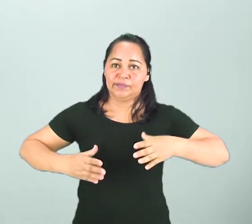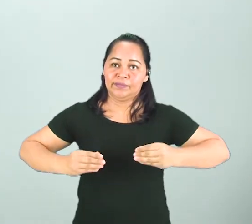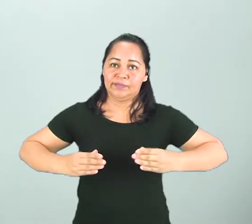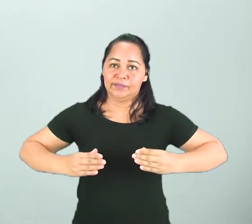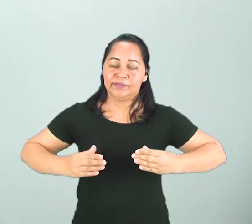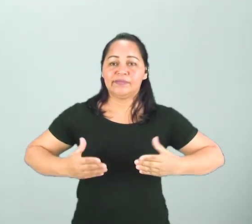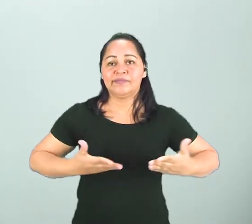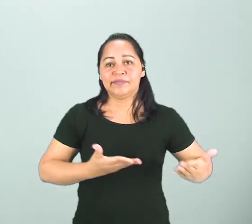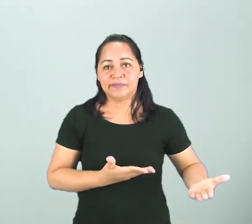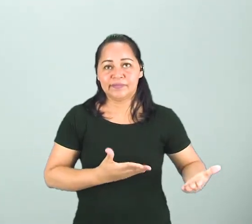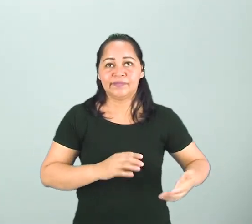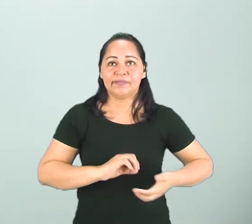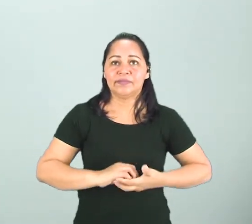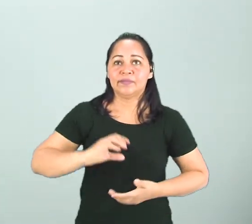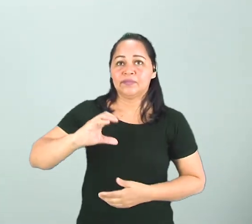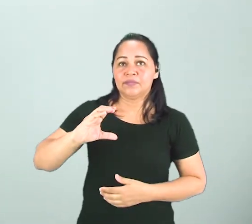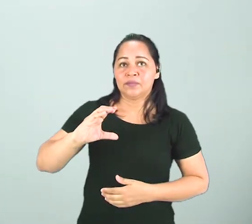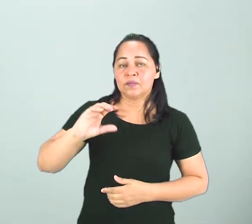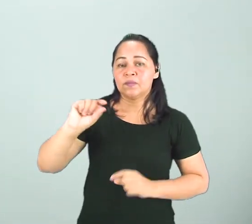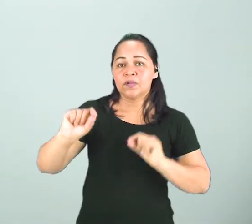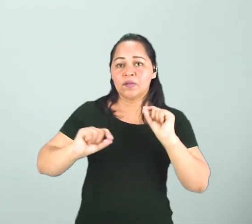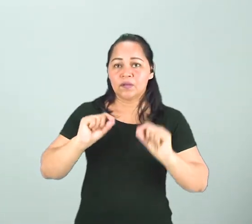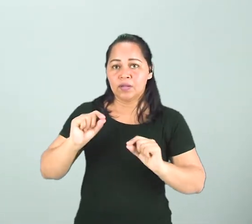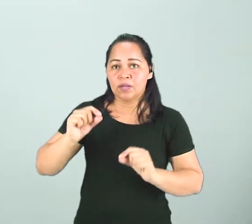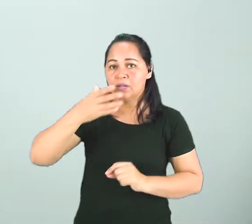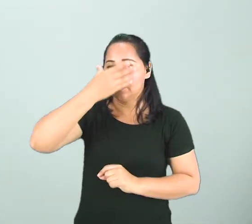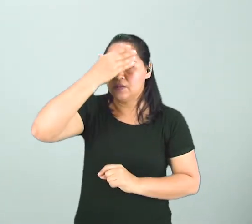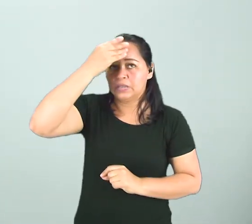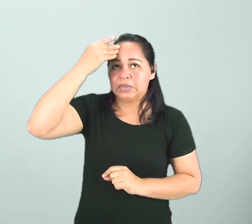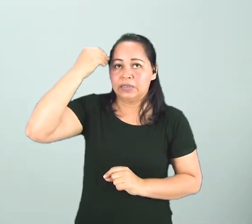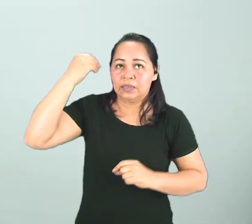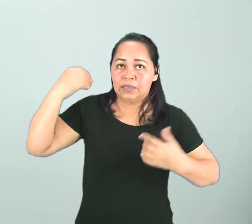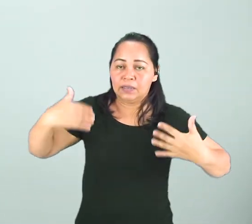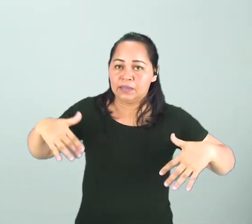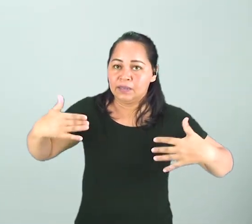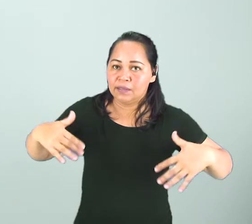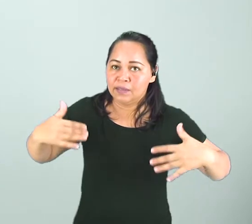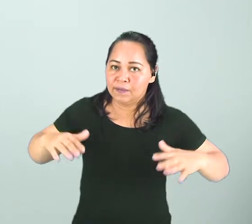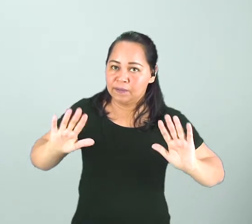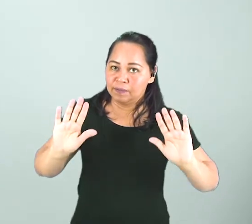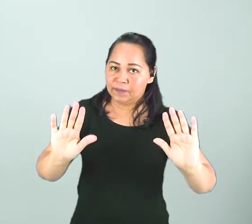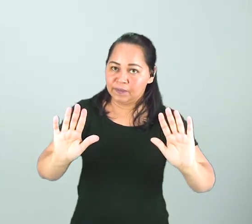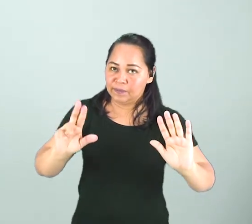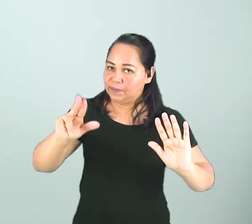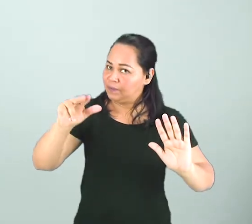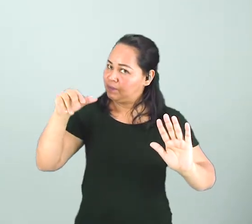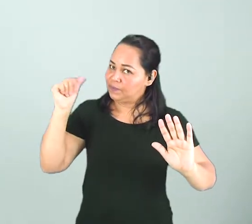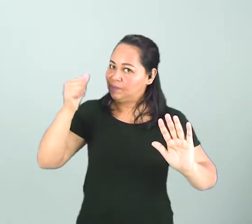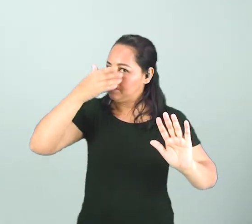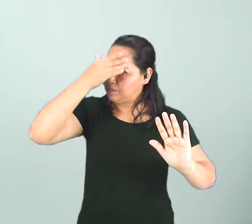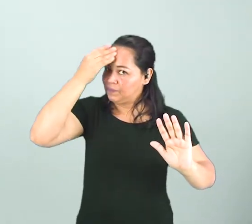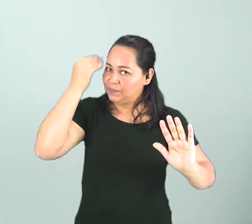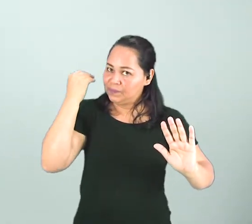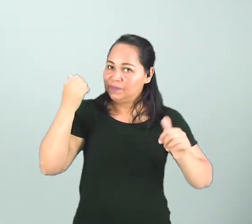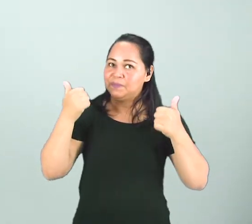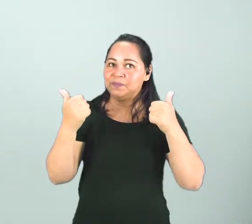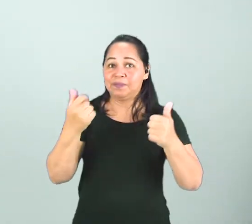español la palabra olvidar quiere decir esquecer. O sea, usted nunca más va a esquecer de esta palabra.